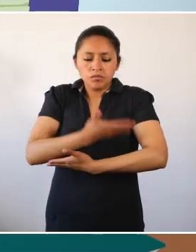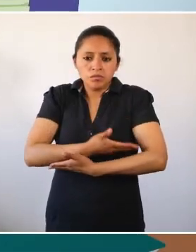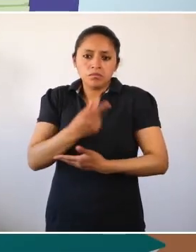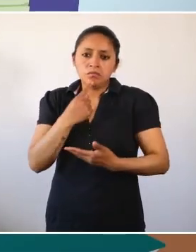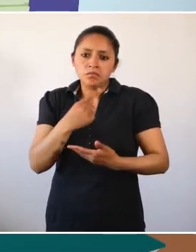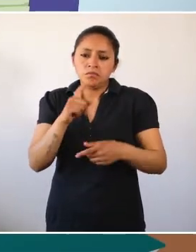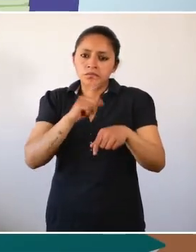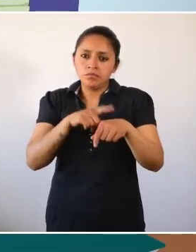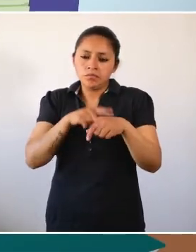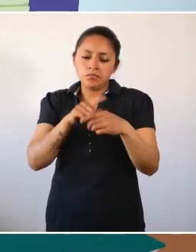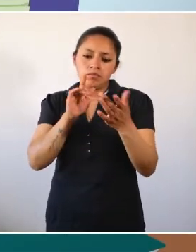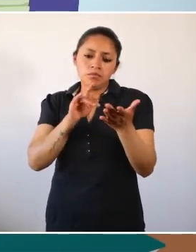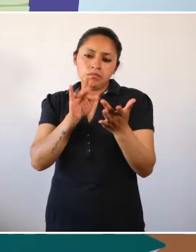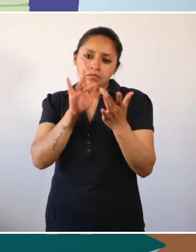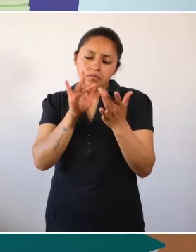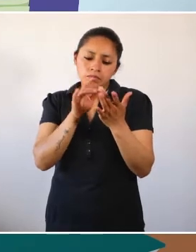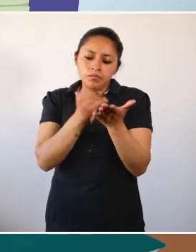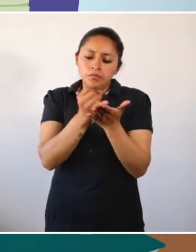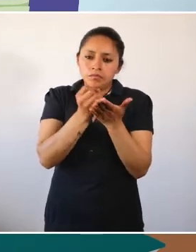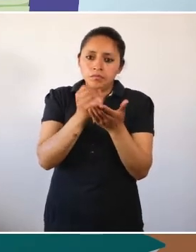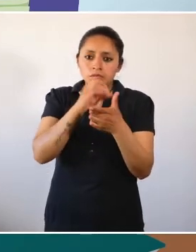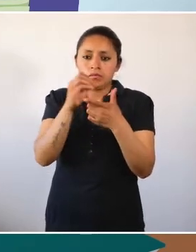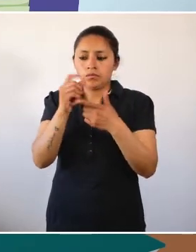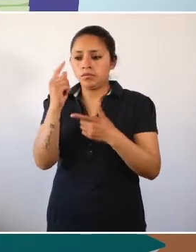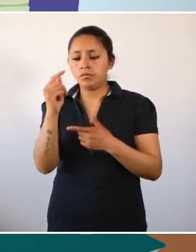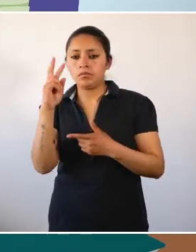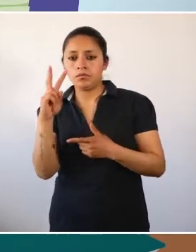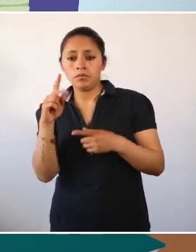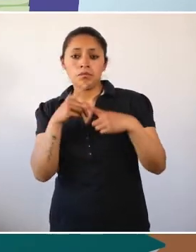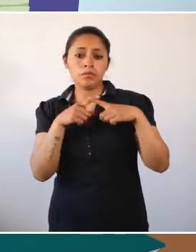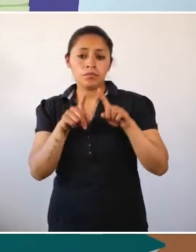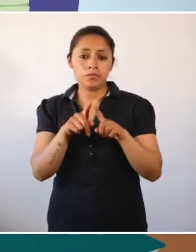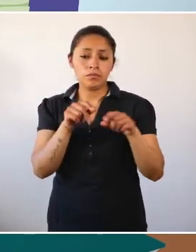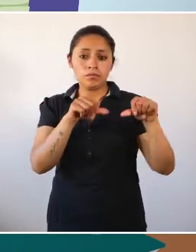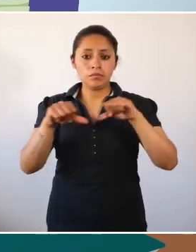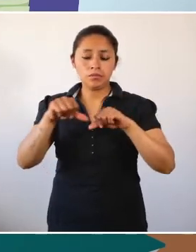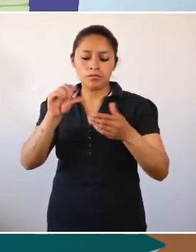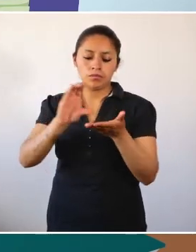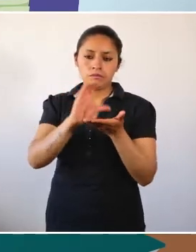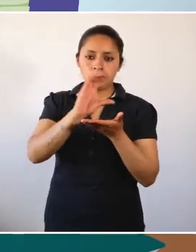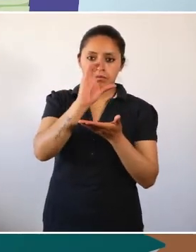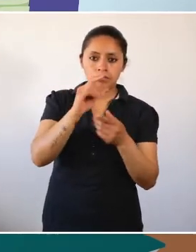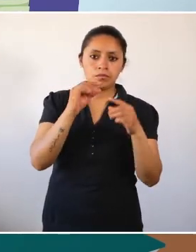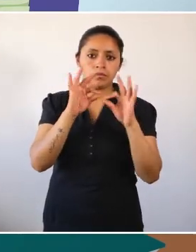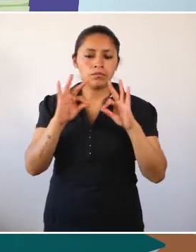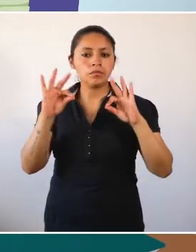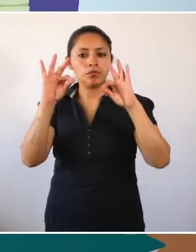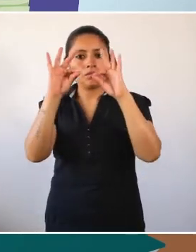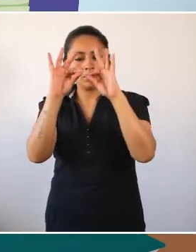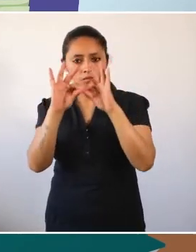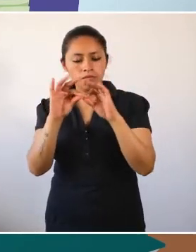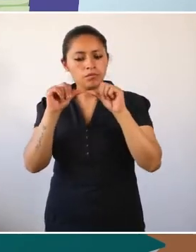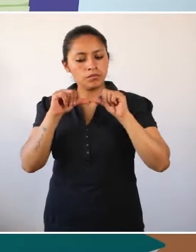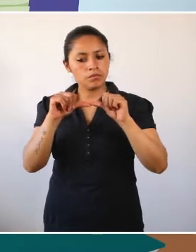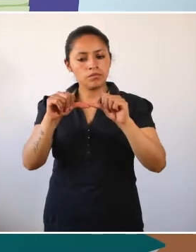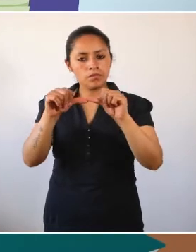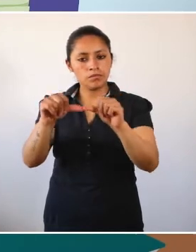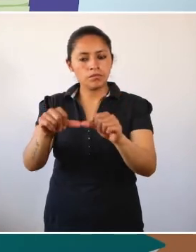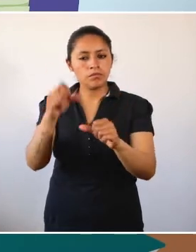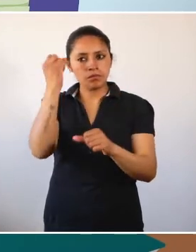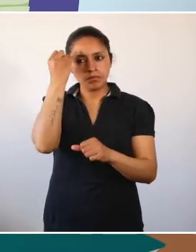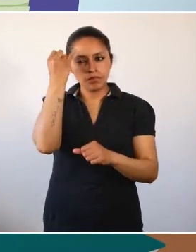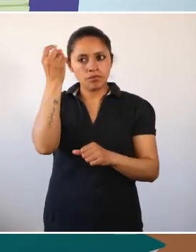pueden distraerse en las redes sociales o con la televisión. Las actividades escolares son necesarias y les harán bien